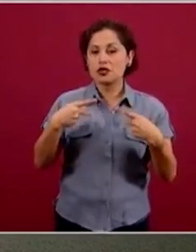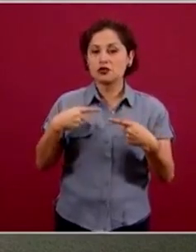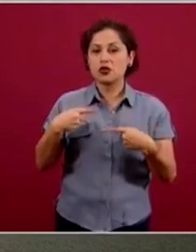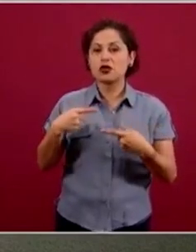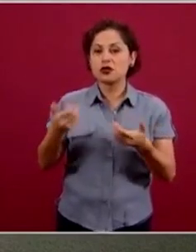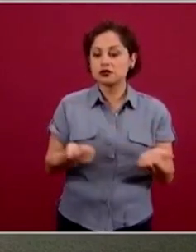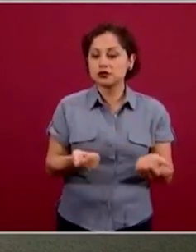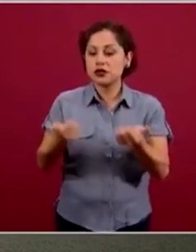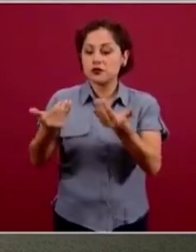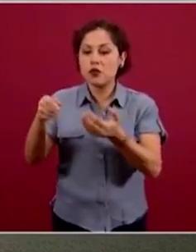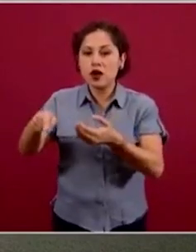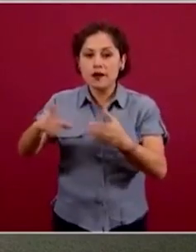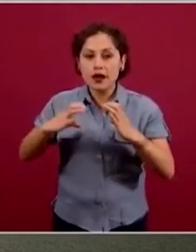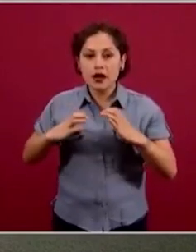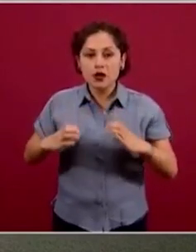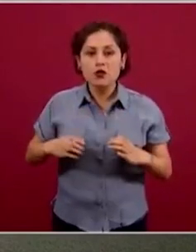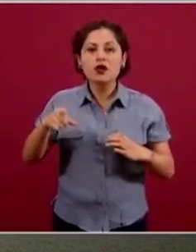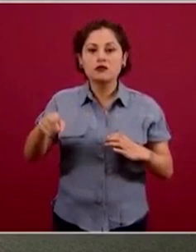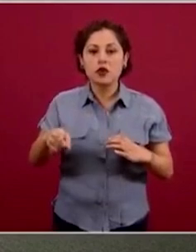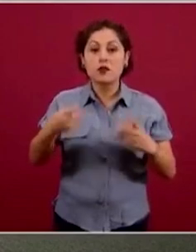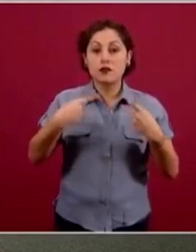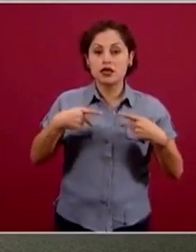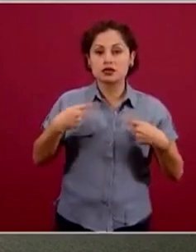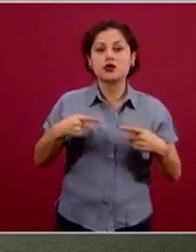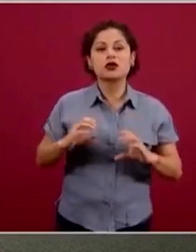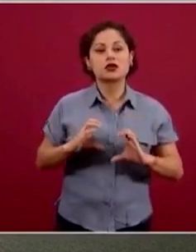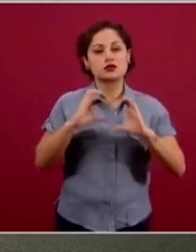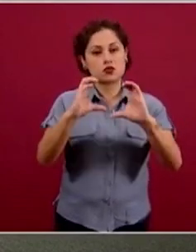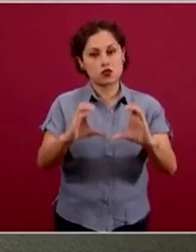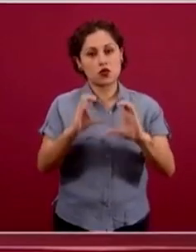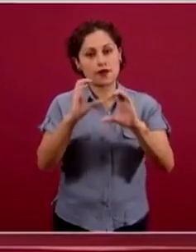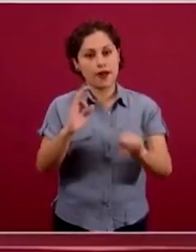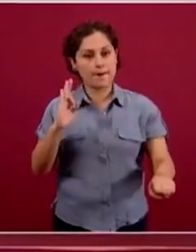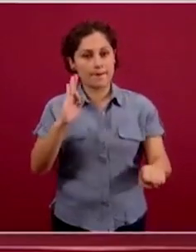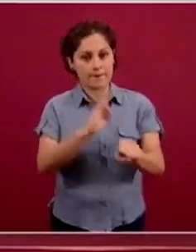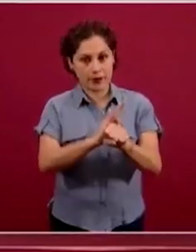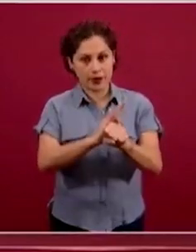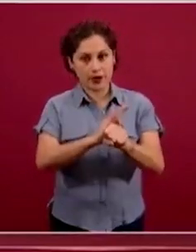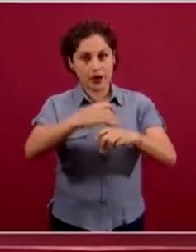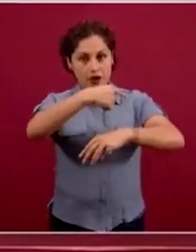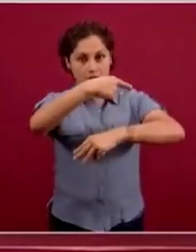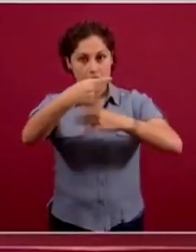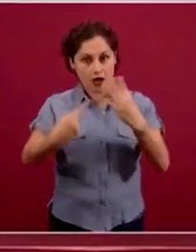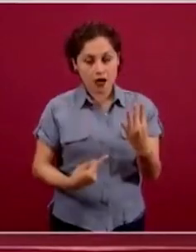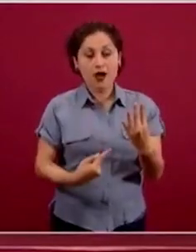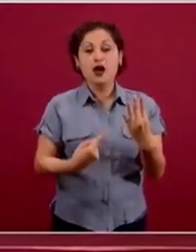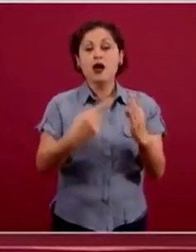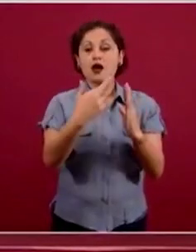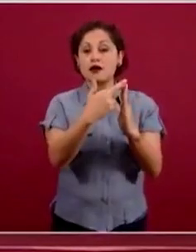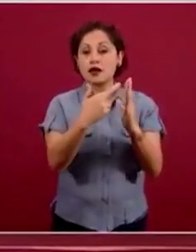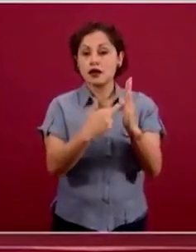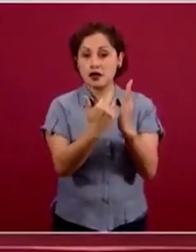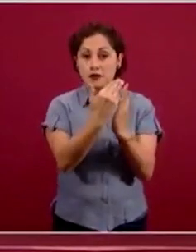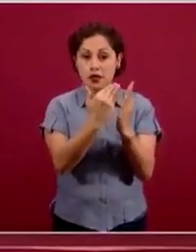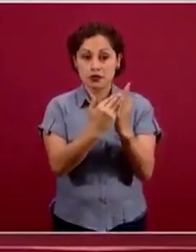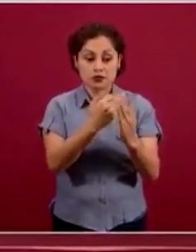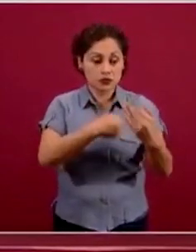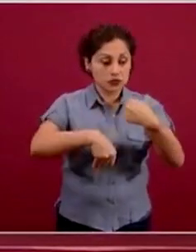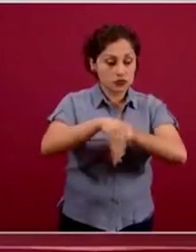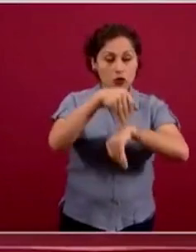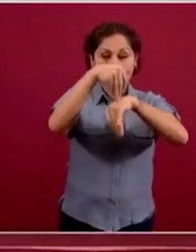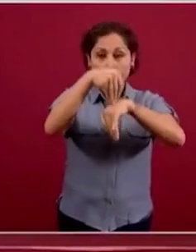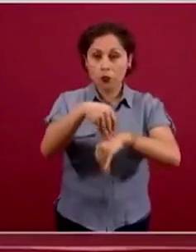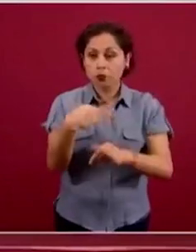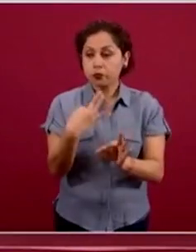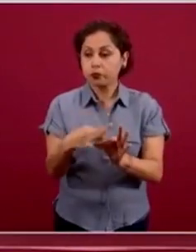también para la comunidad. Entre más eficientes seamos en cumplir con estos lineamientos, disminuimos cualquier